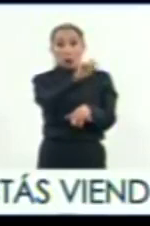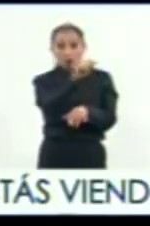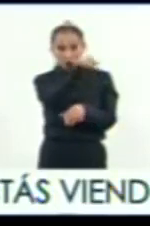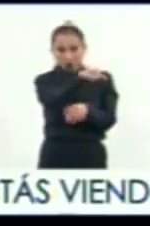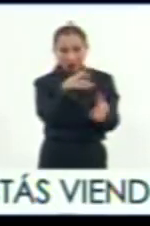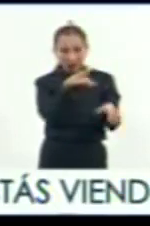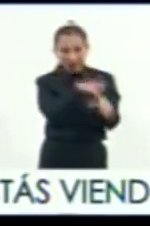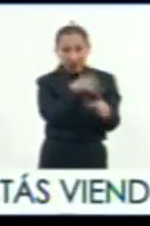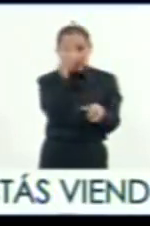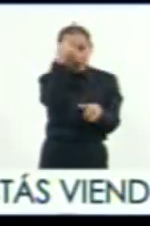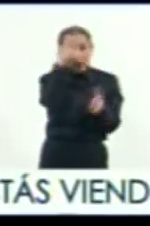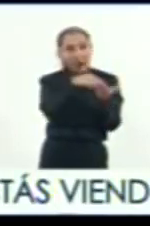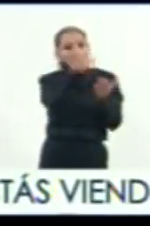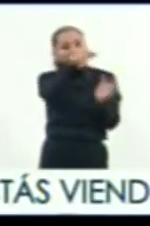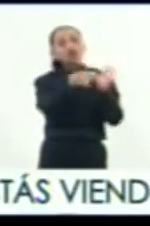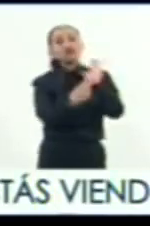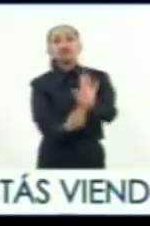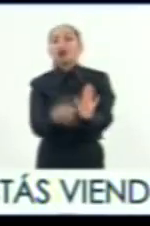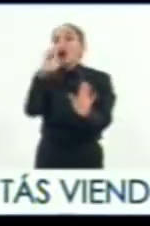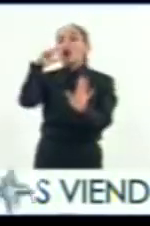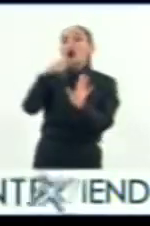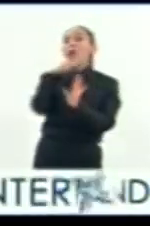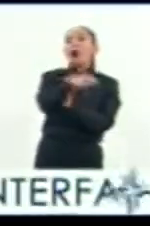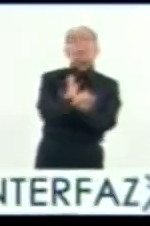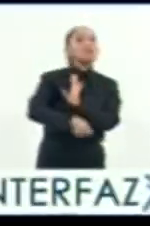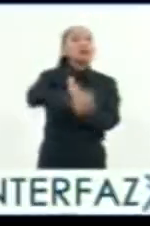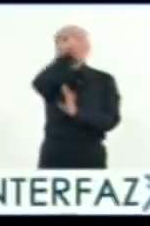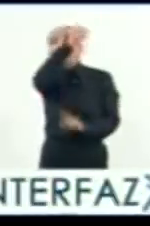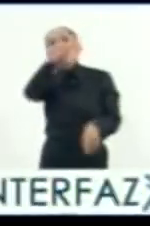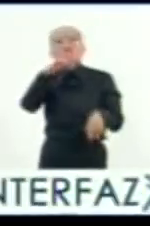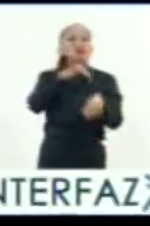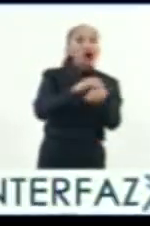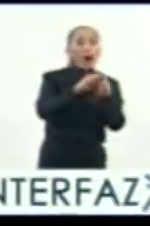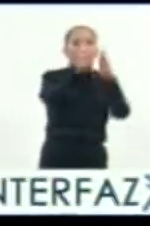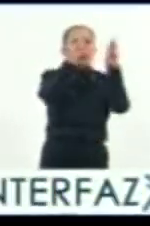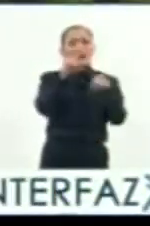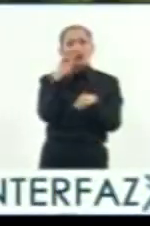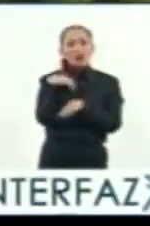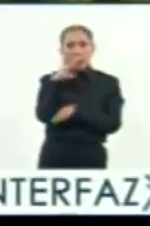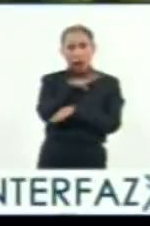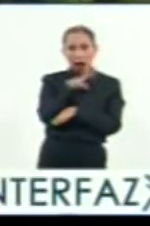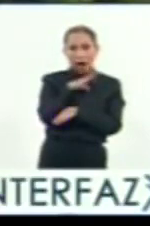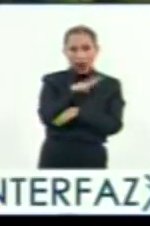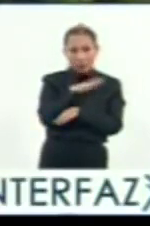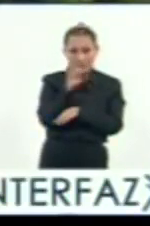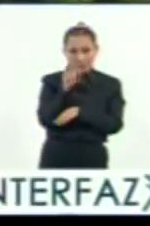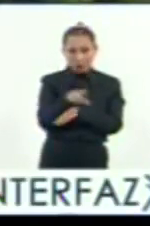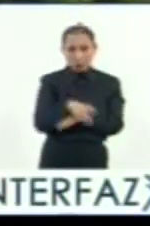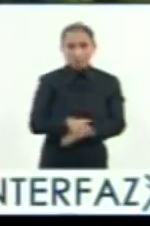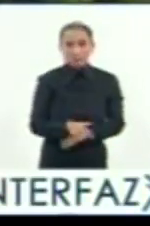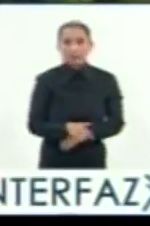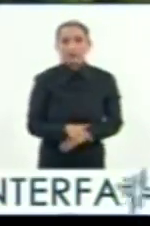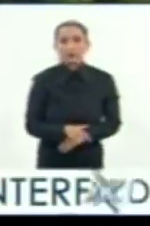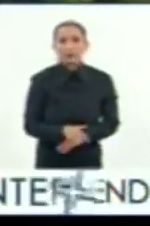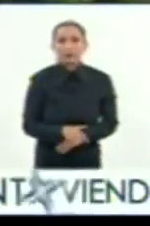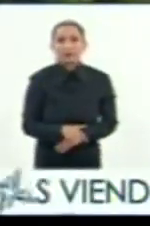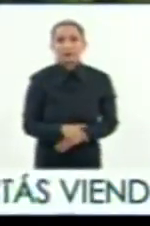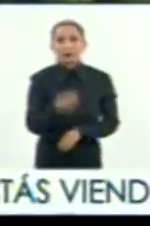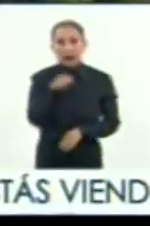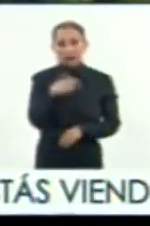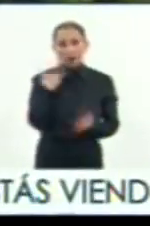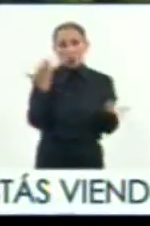ellos siempre lo han presentado los europeos que fueron los primeros en subir a la montaña. Aquí estamos viendo justamente esta